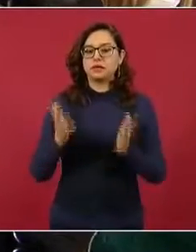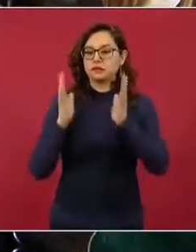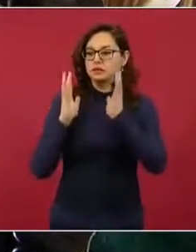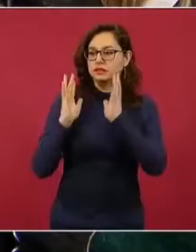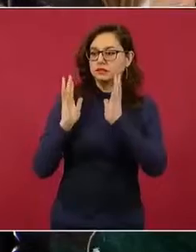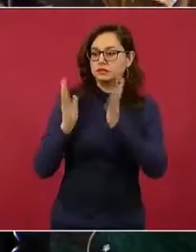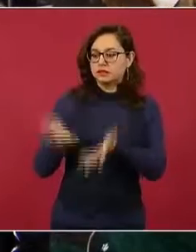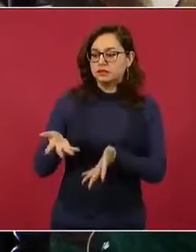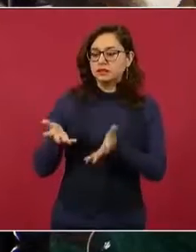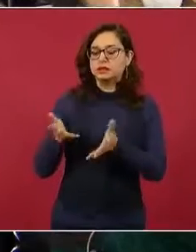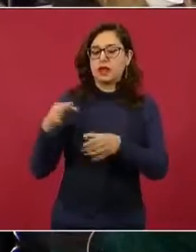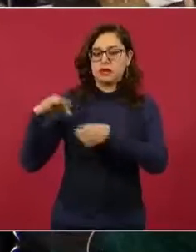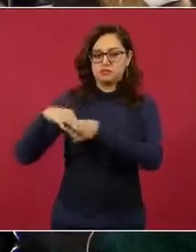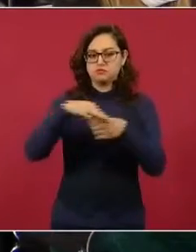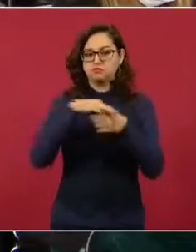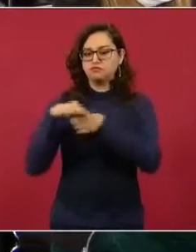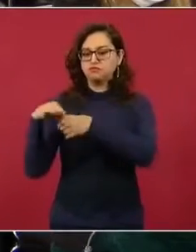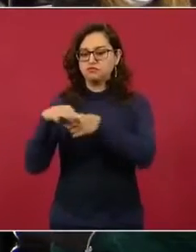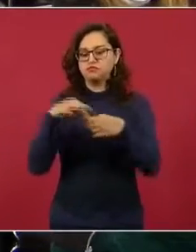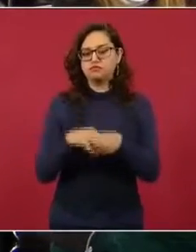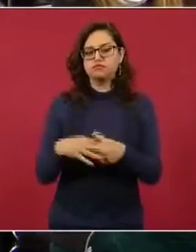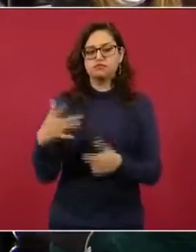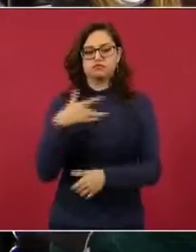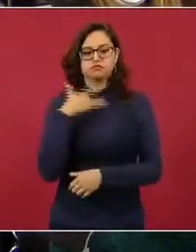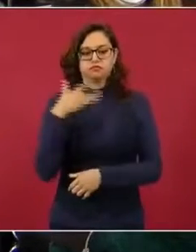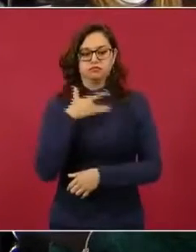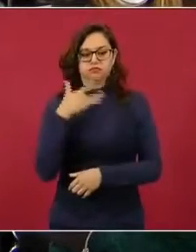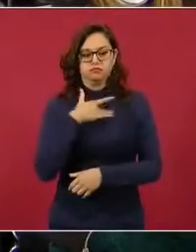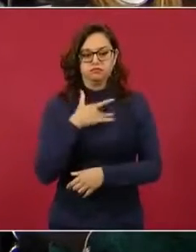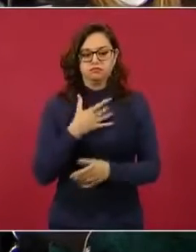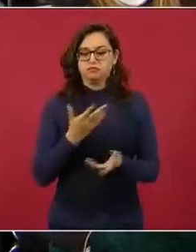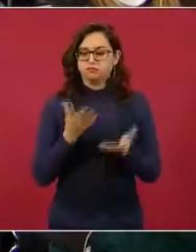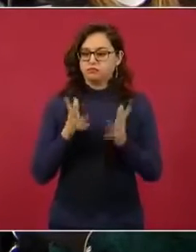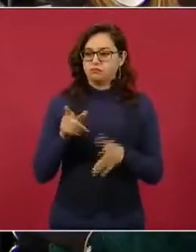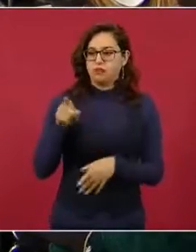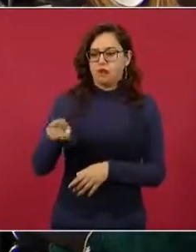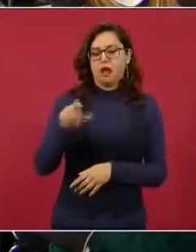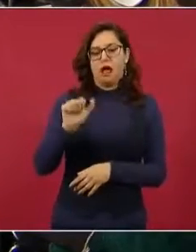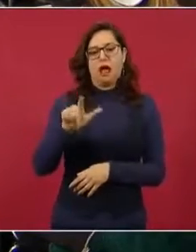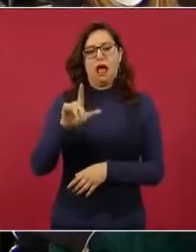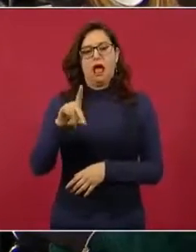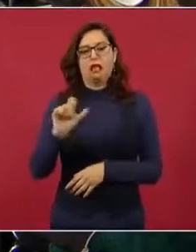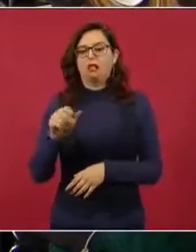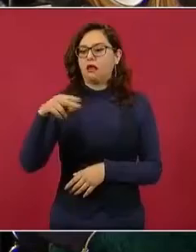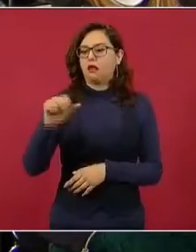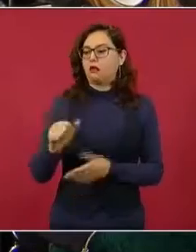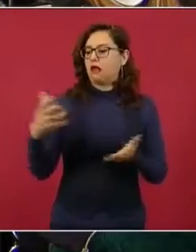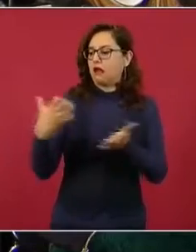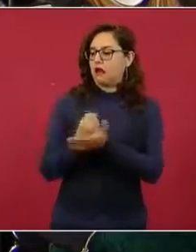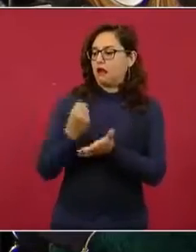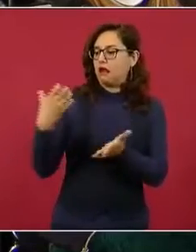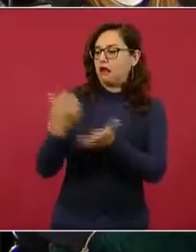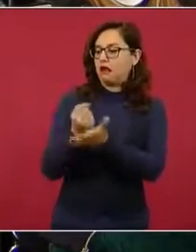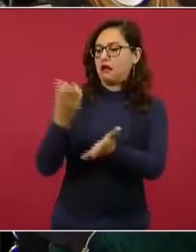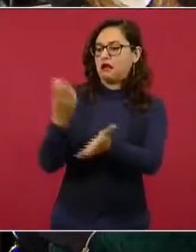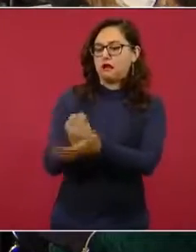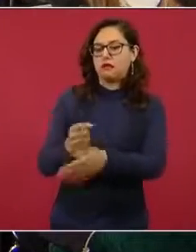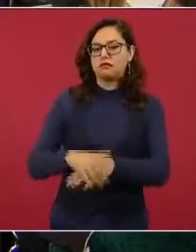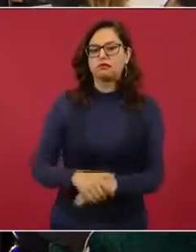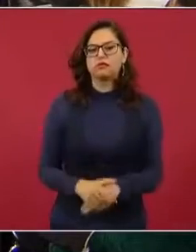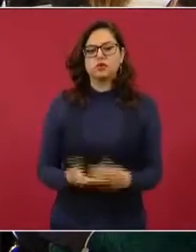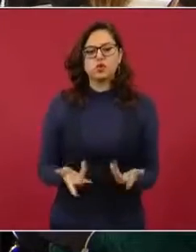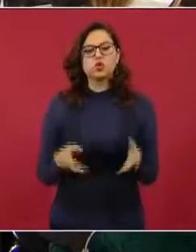obtuvo la dirigencia del sindicato para sustituir a Carlos Romero de Shams, en Contralínea hemos documentado la